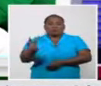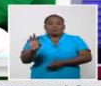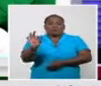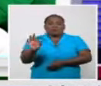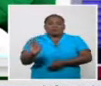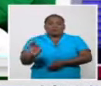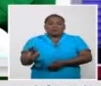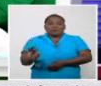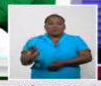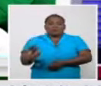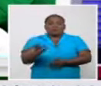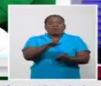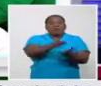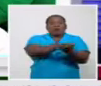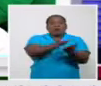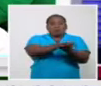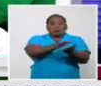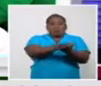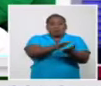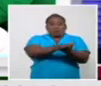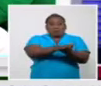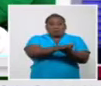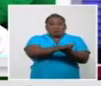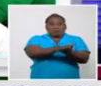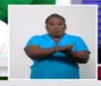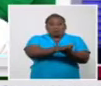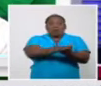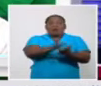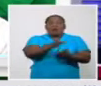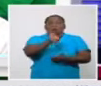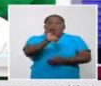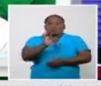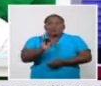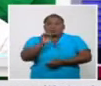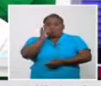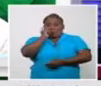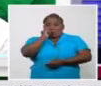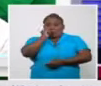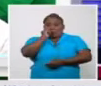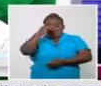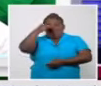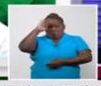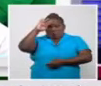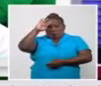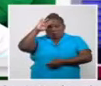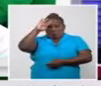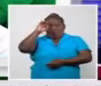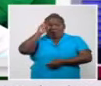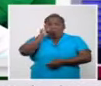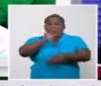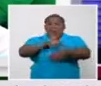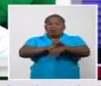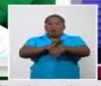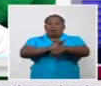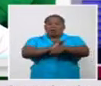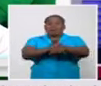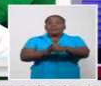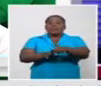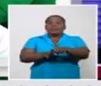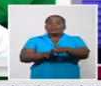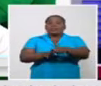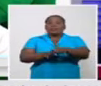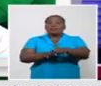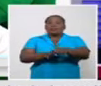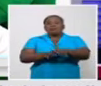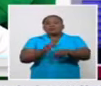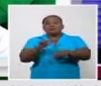acumulado, el porciento del sexo masculino que se ha diagnosticado en Cuba con COVID-19 discretamente